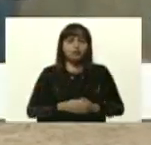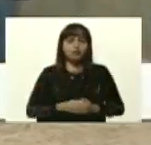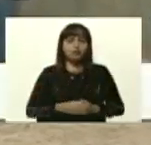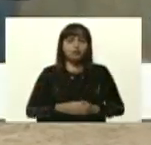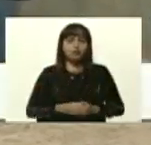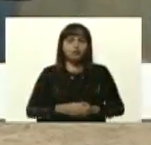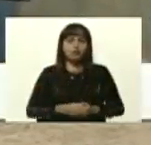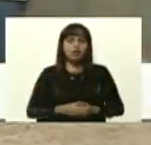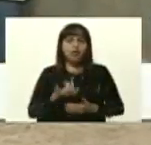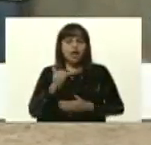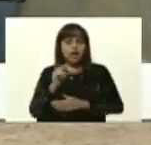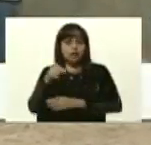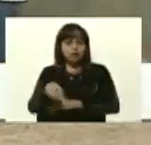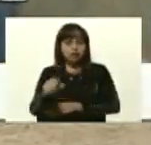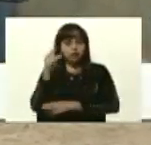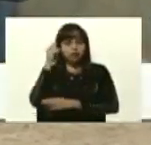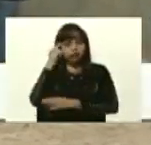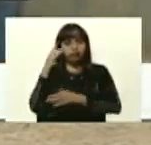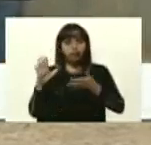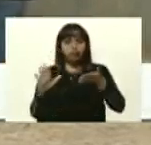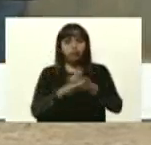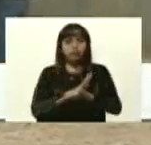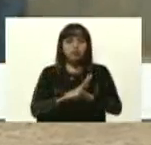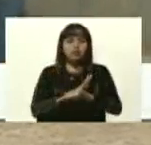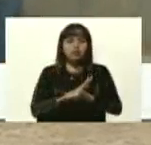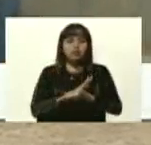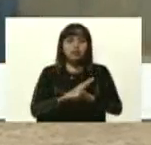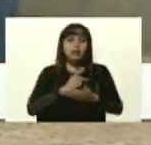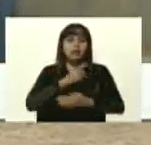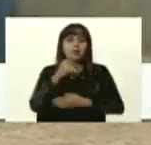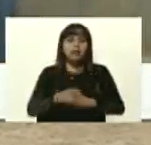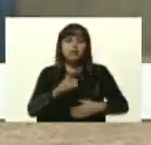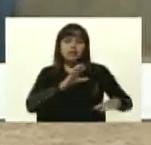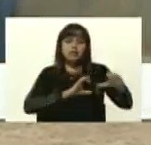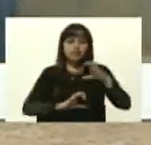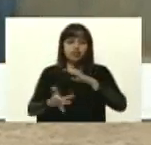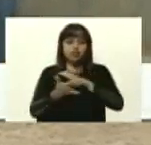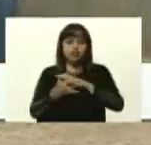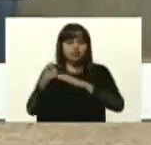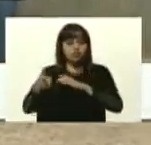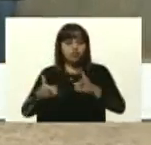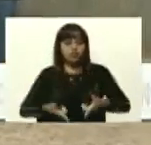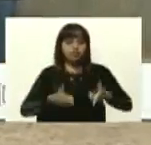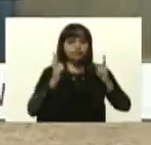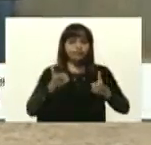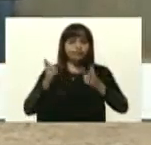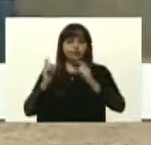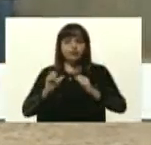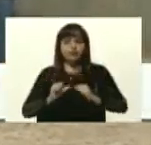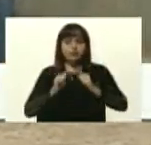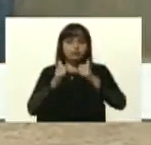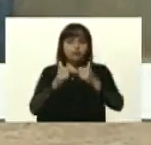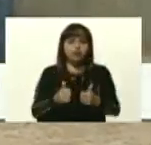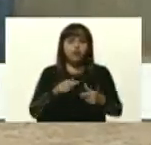en el día de hoy en el marco del polo científico-tecnológico que usted ha lanzado, en coordinación con